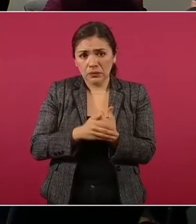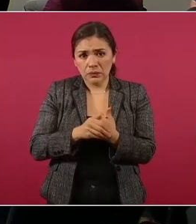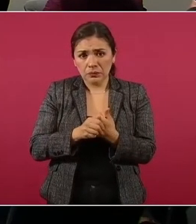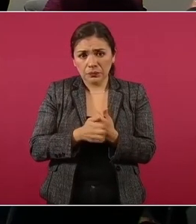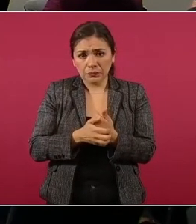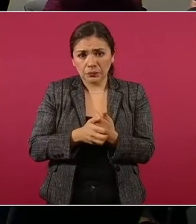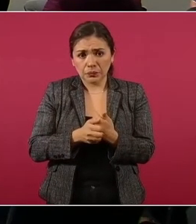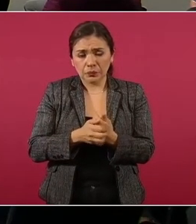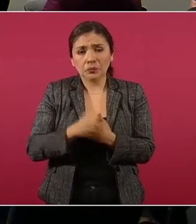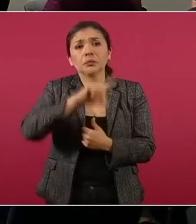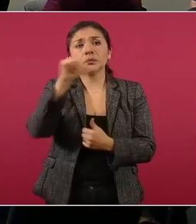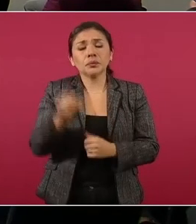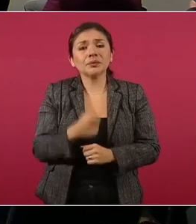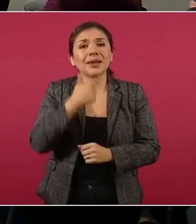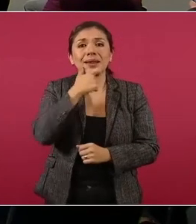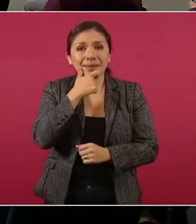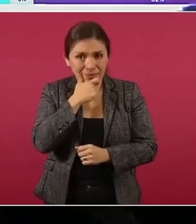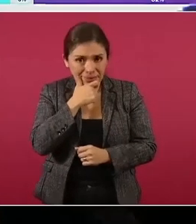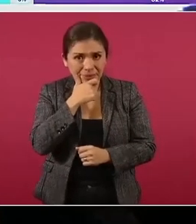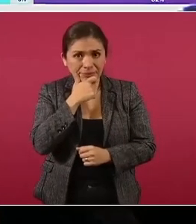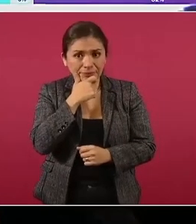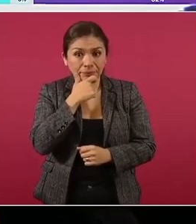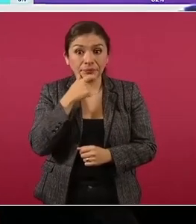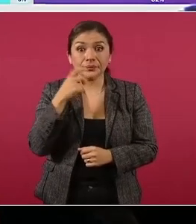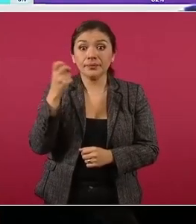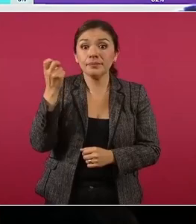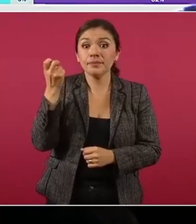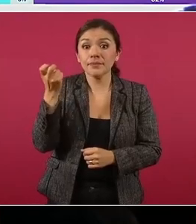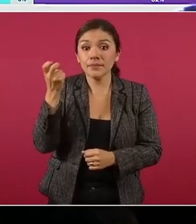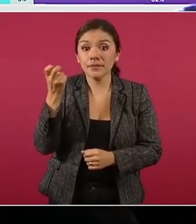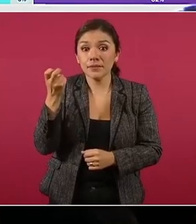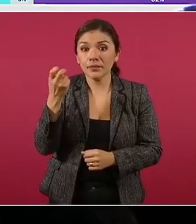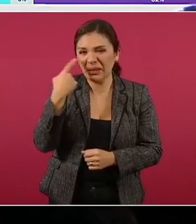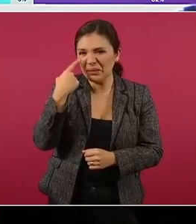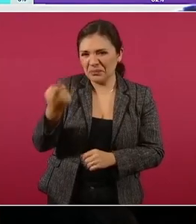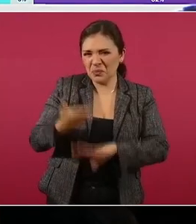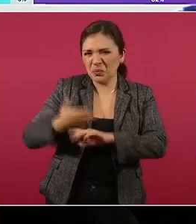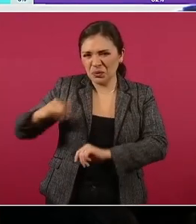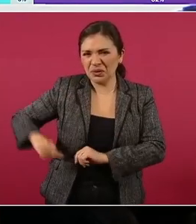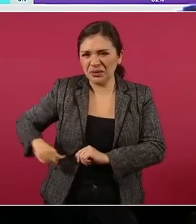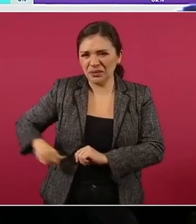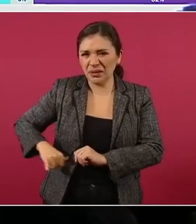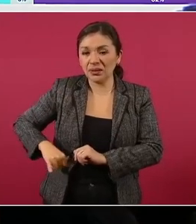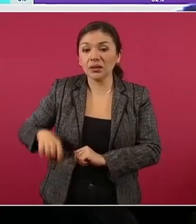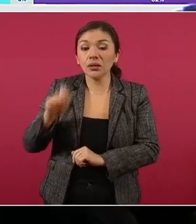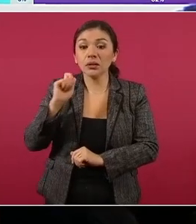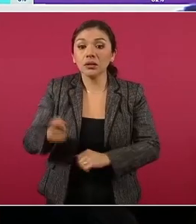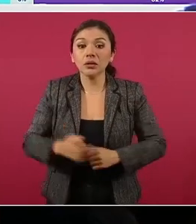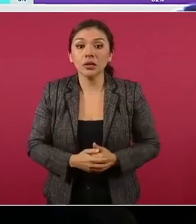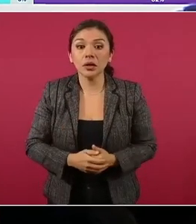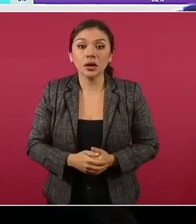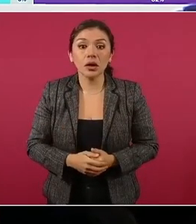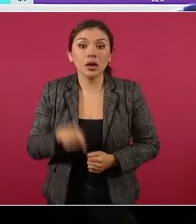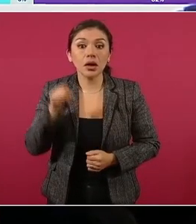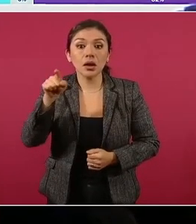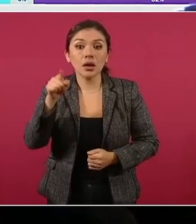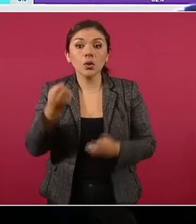luego Reino Unido, que aquí es interesante porque ya está entrando